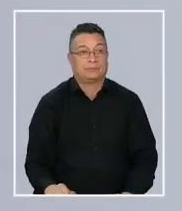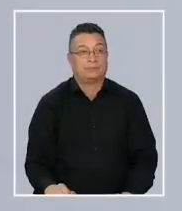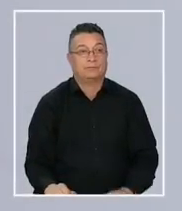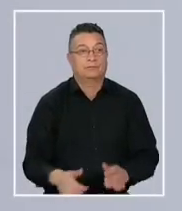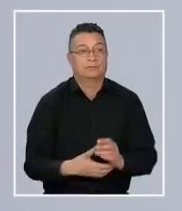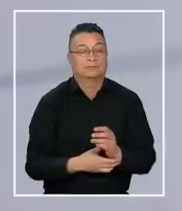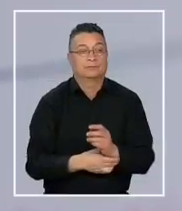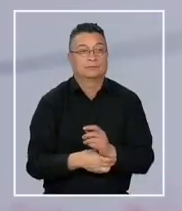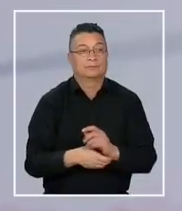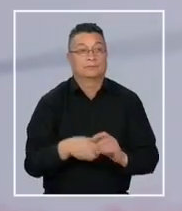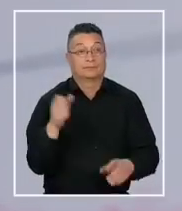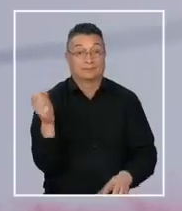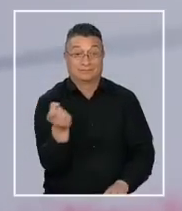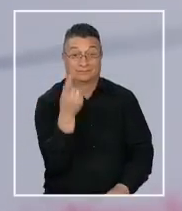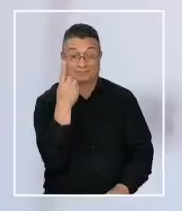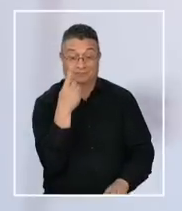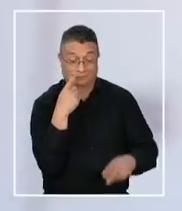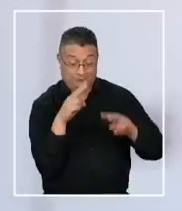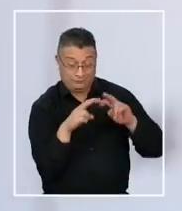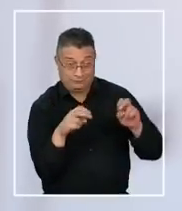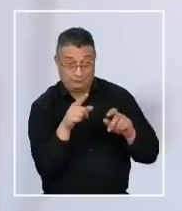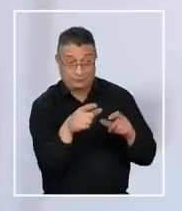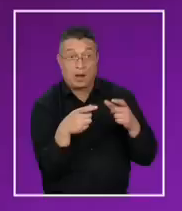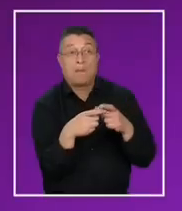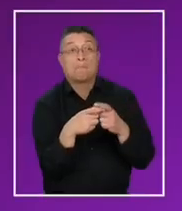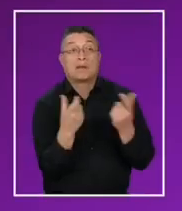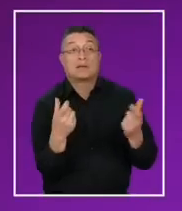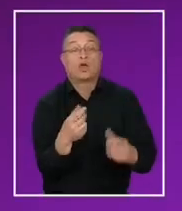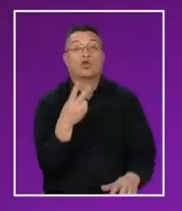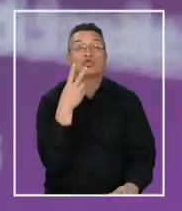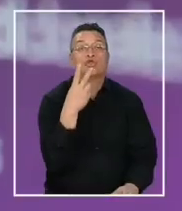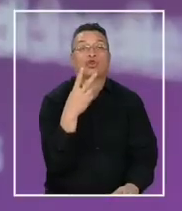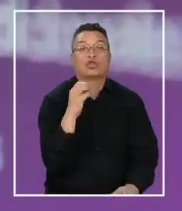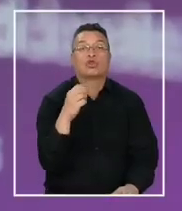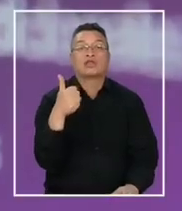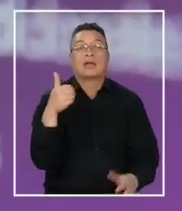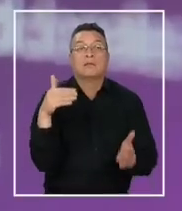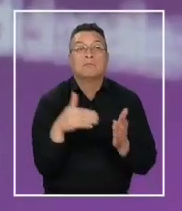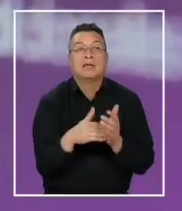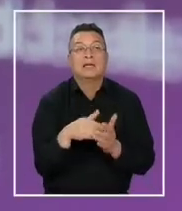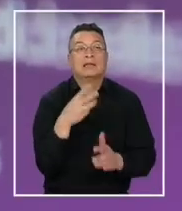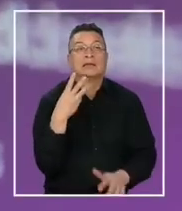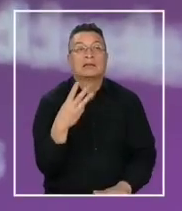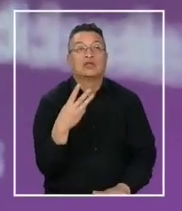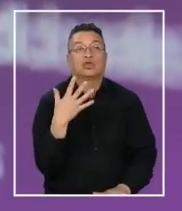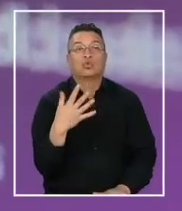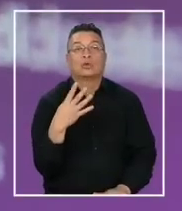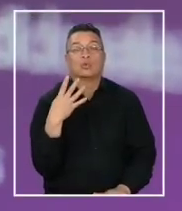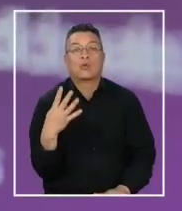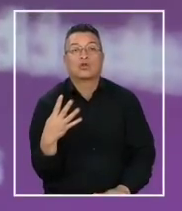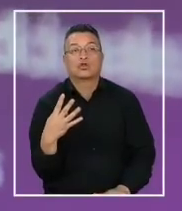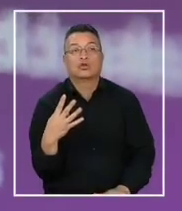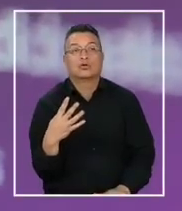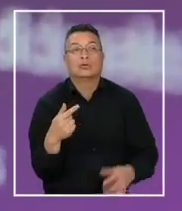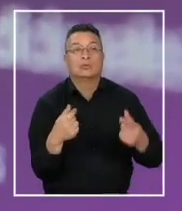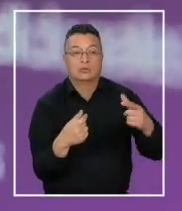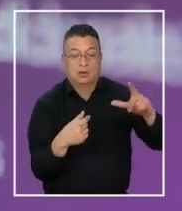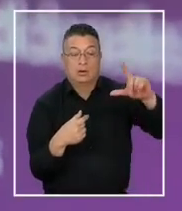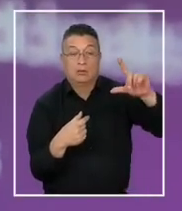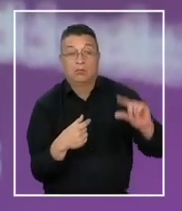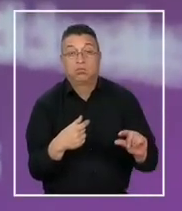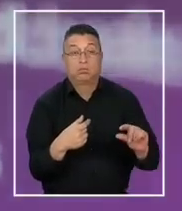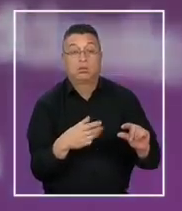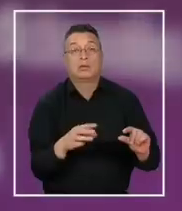La primera aerolínea que realizamos ofrece el pasaje por 206.354, lo que habría significado